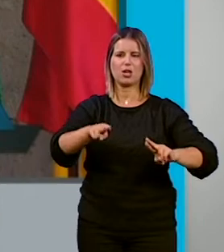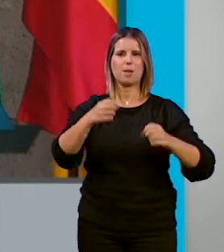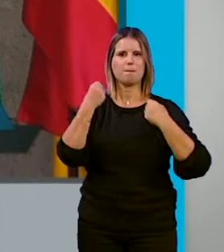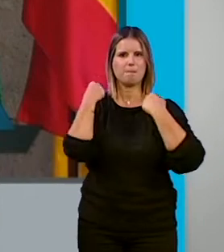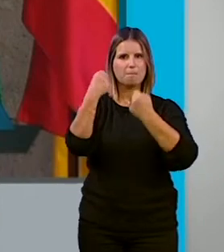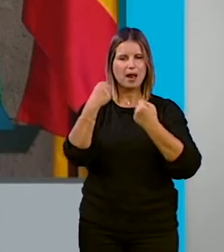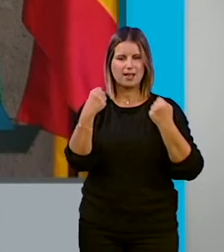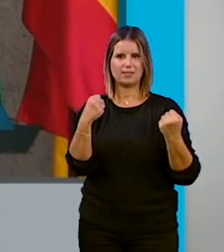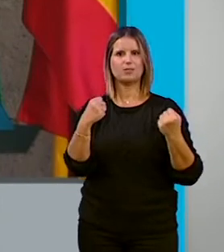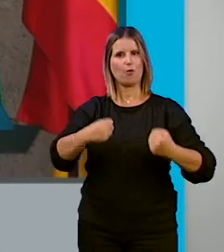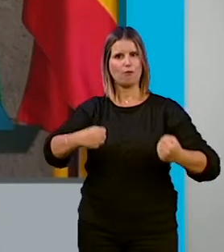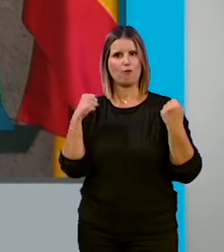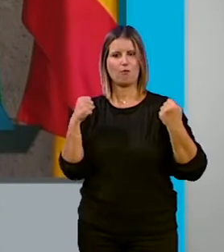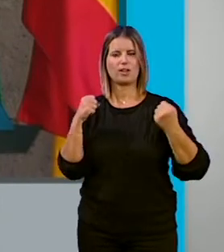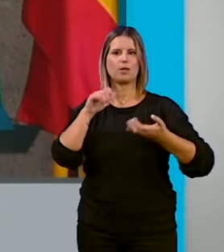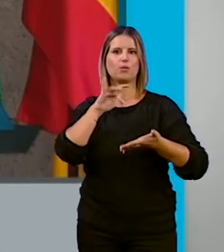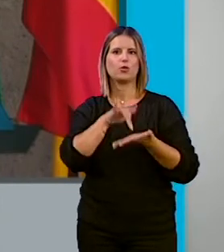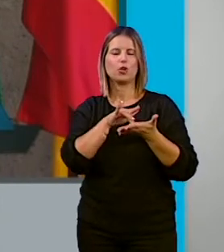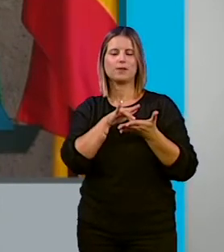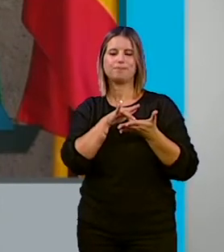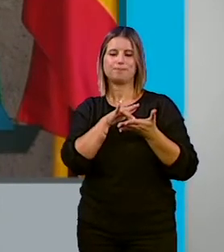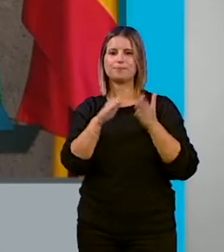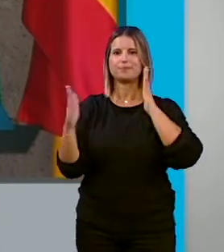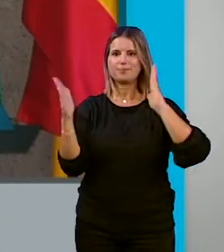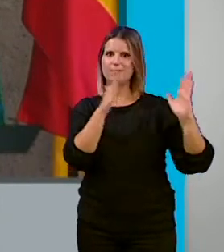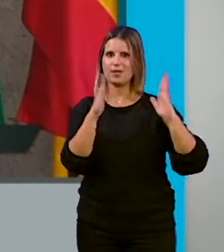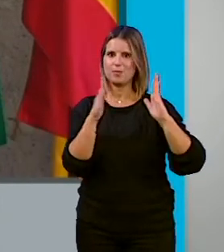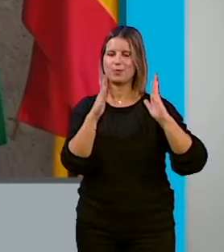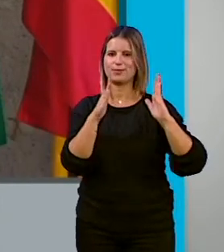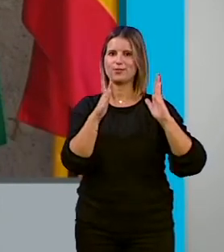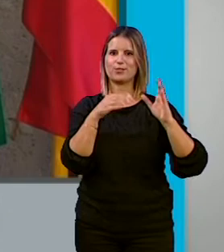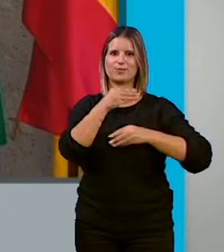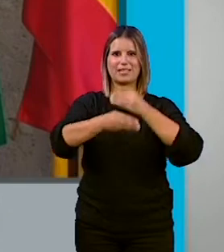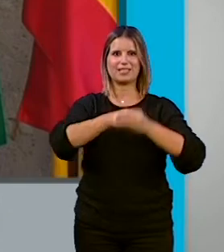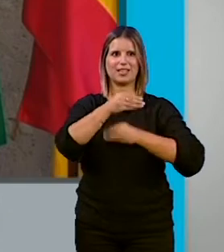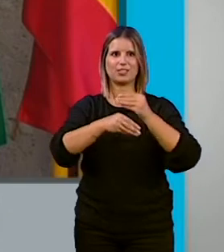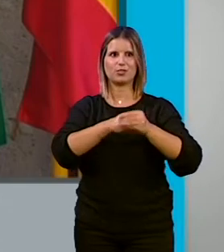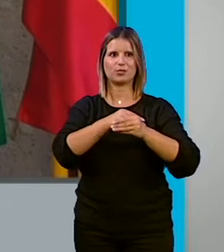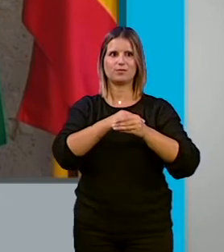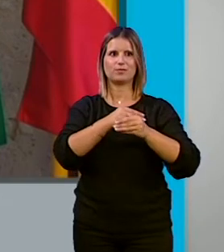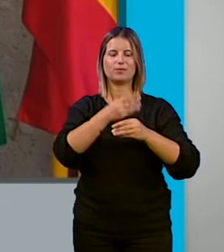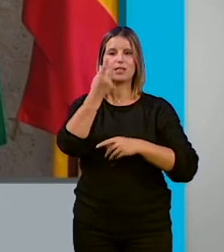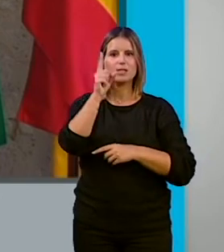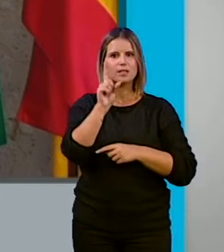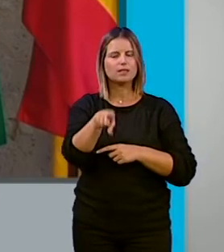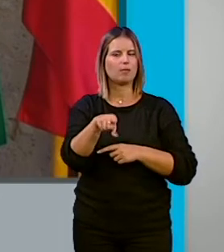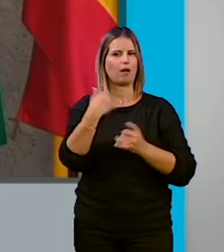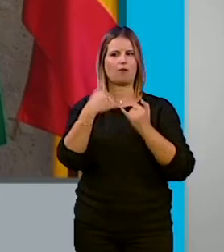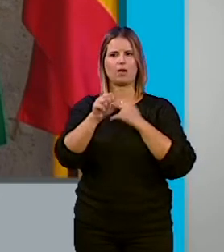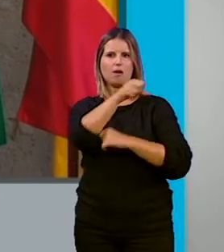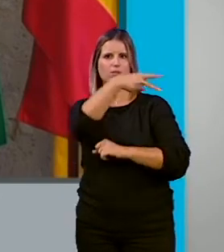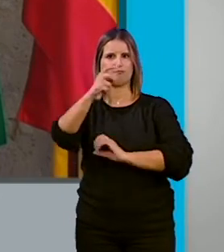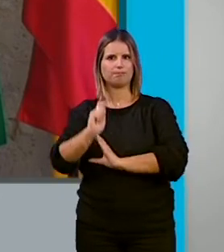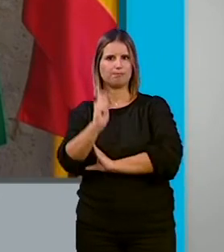valiente, en los momentos en los que se ha llevado a cabo y que ha sido un éxito,